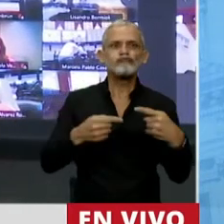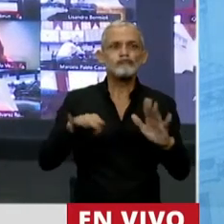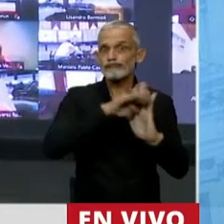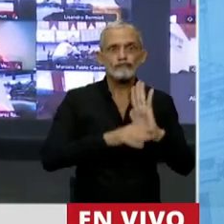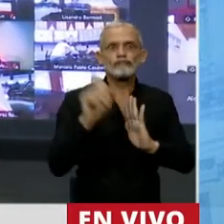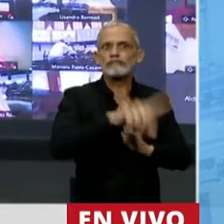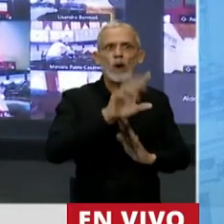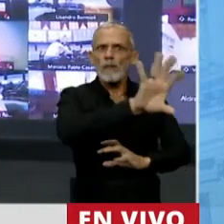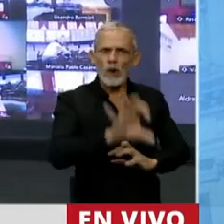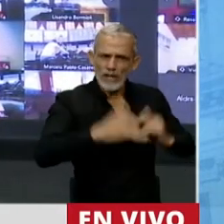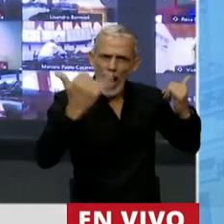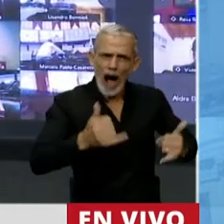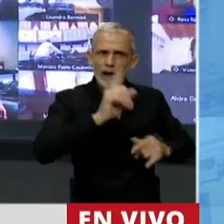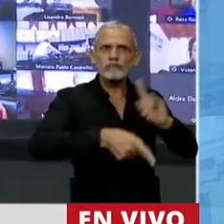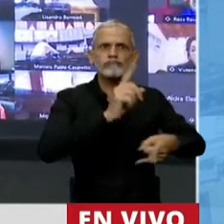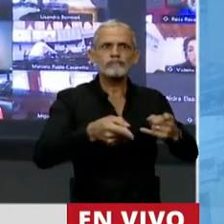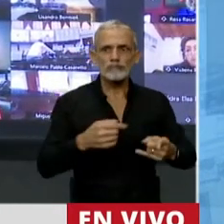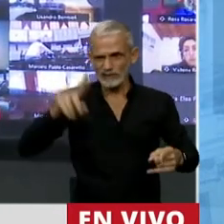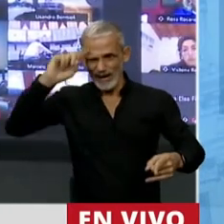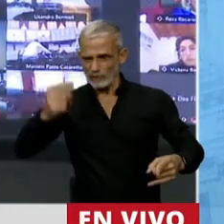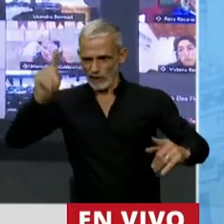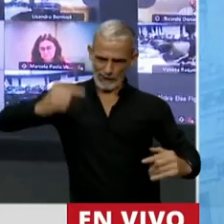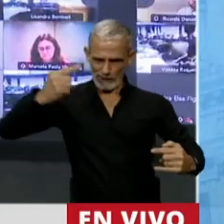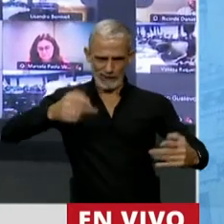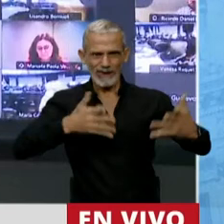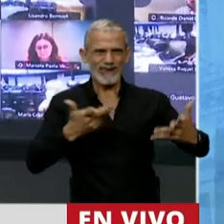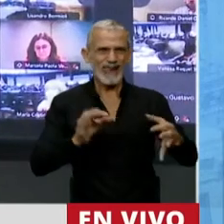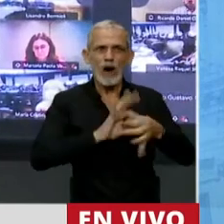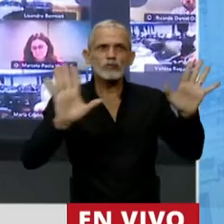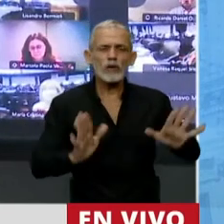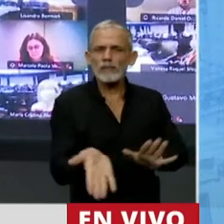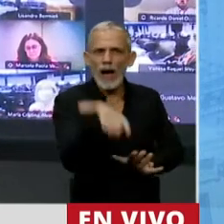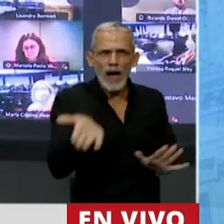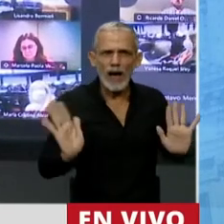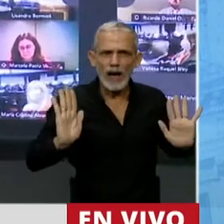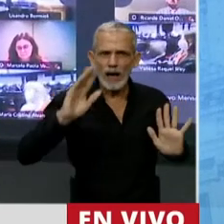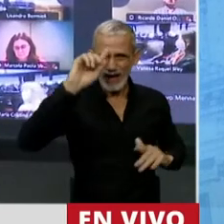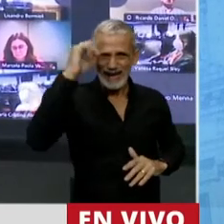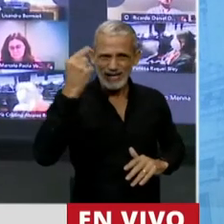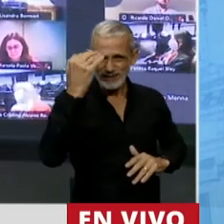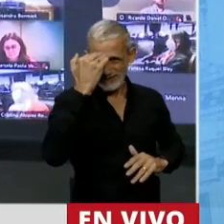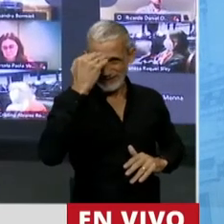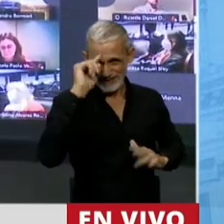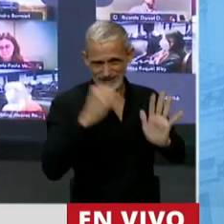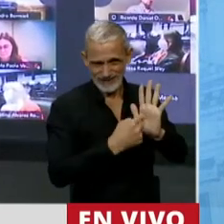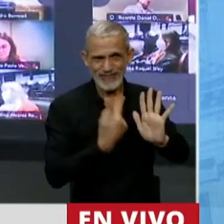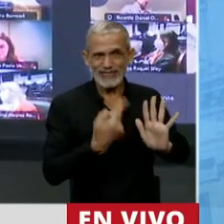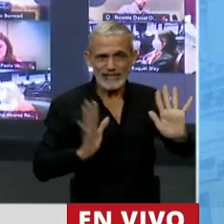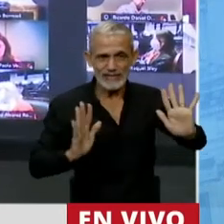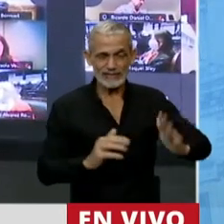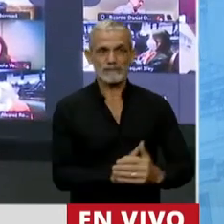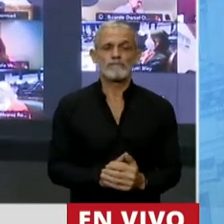provinciales y municipales, afectando el principio de autonomía garantizado en la Constitución. Señor Presidente,